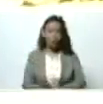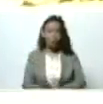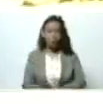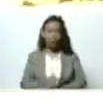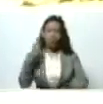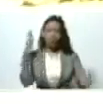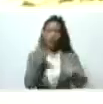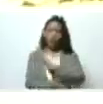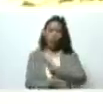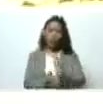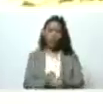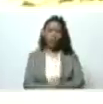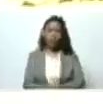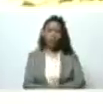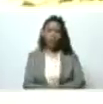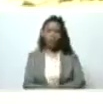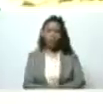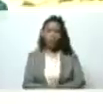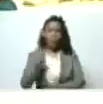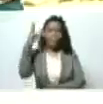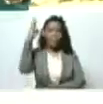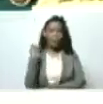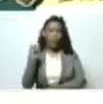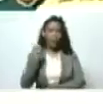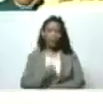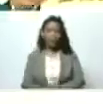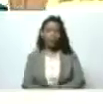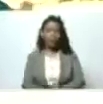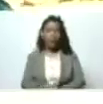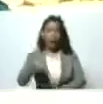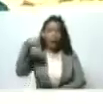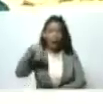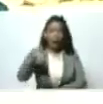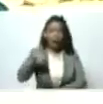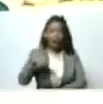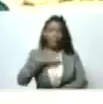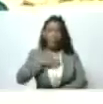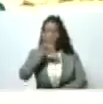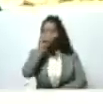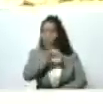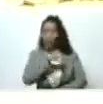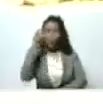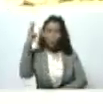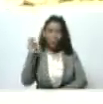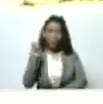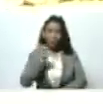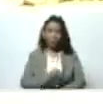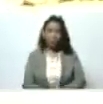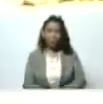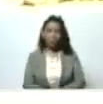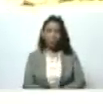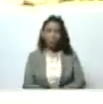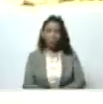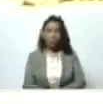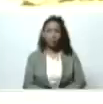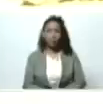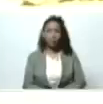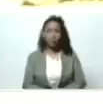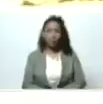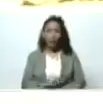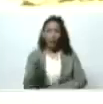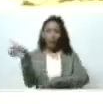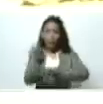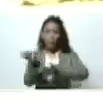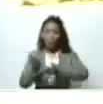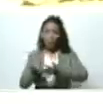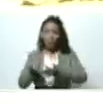sobre en Petare, aquí, mi amada Petare, allí en el municipio